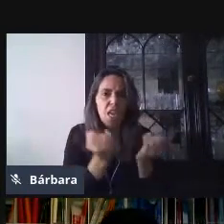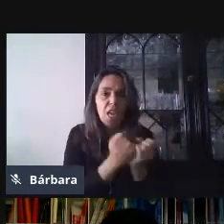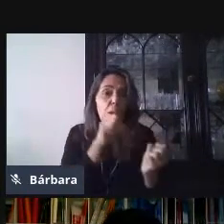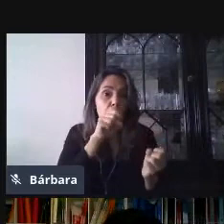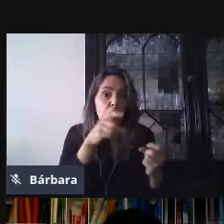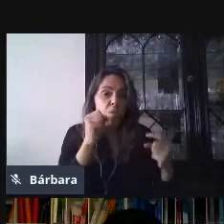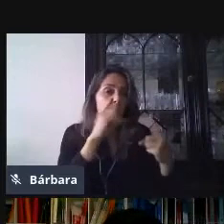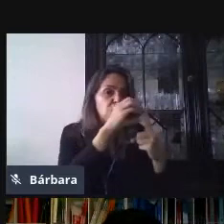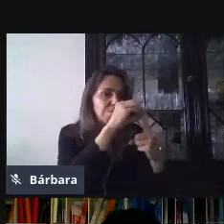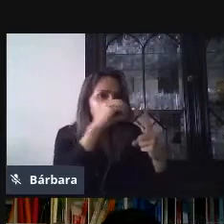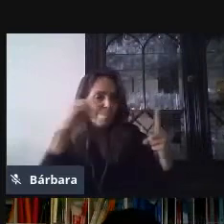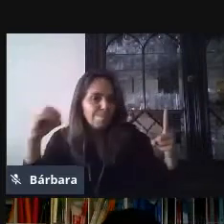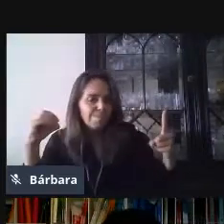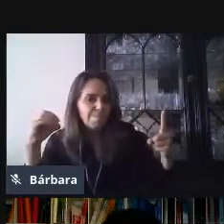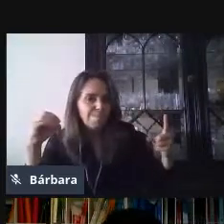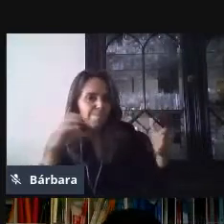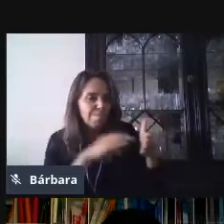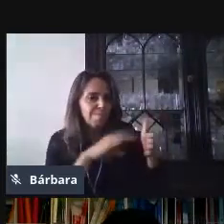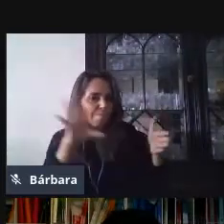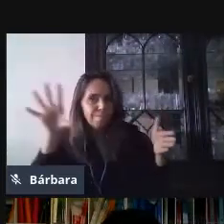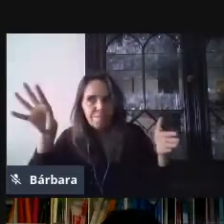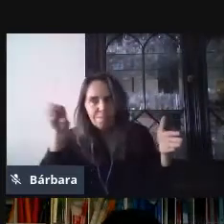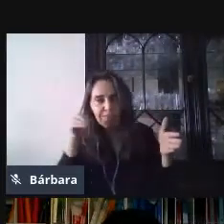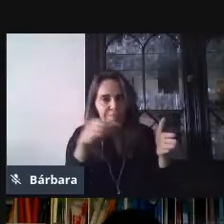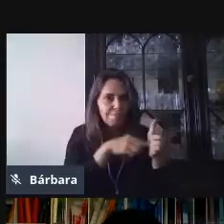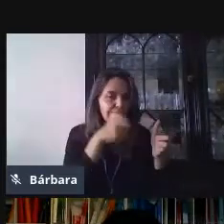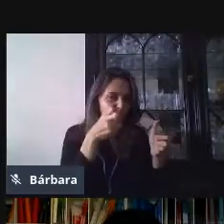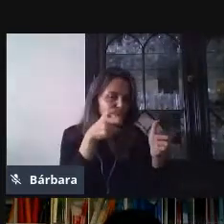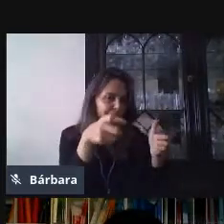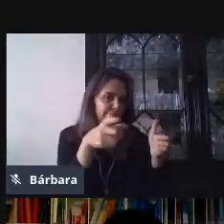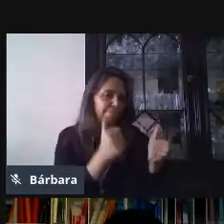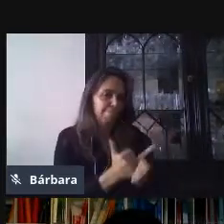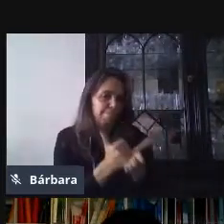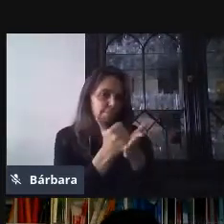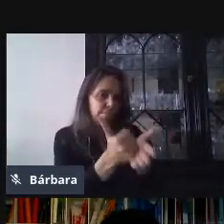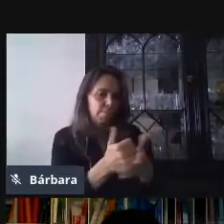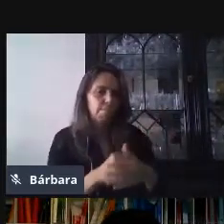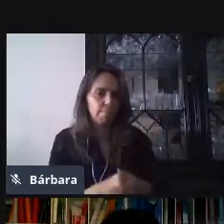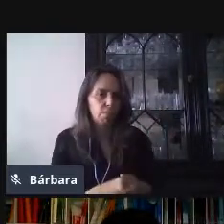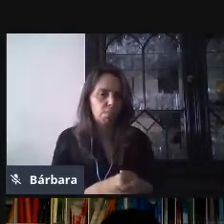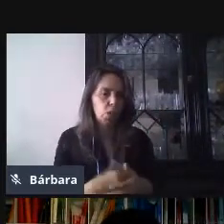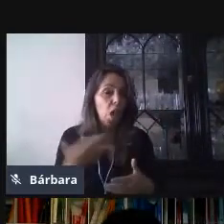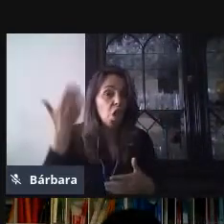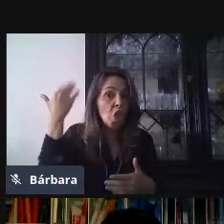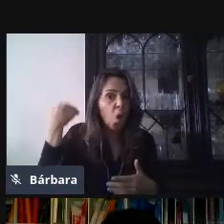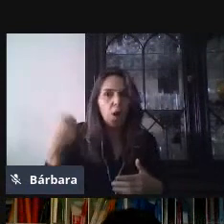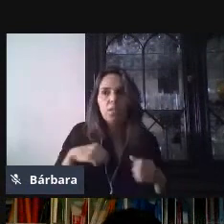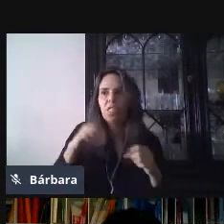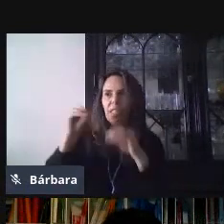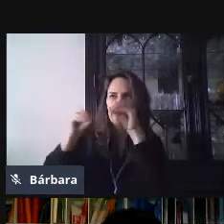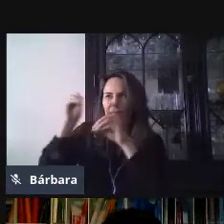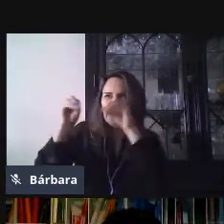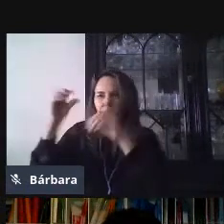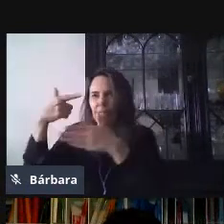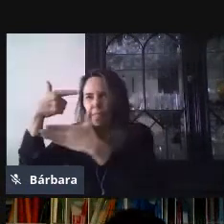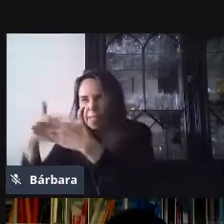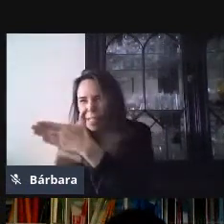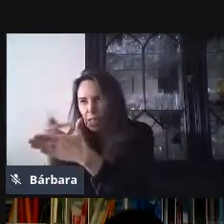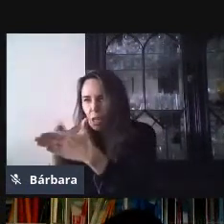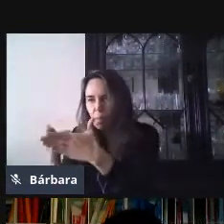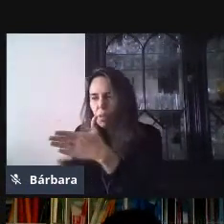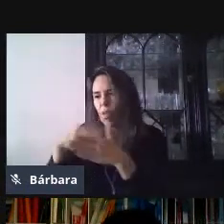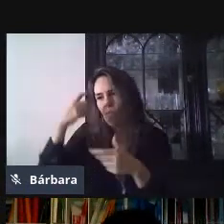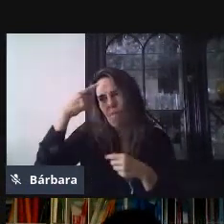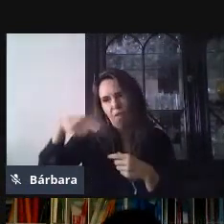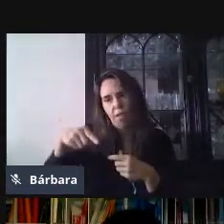que hacer uno por uno. Entonces, si ya lo tengo diseñado, pues ya más fácil solamente copio y pego, y ya me va a